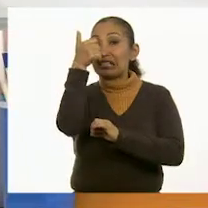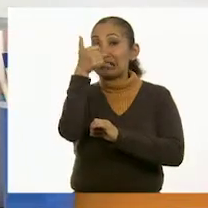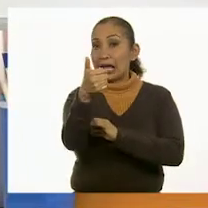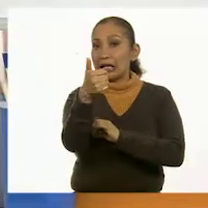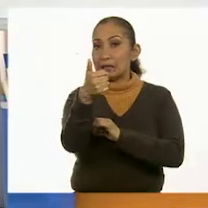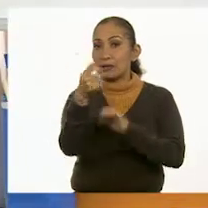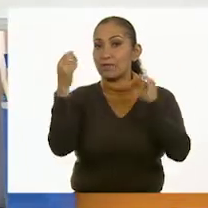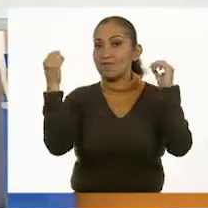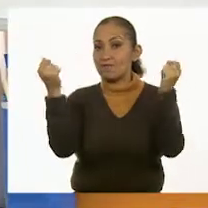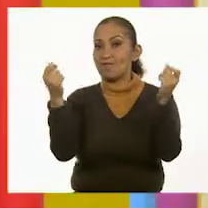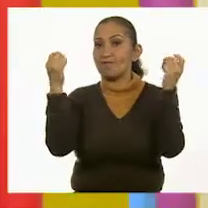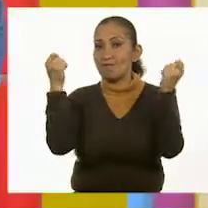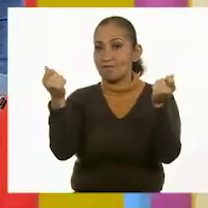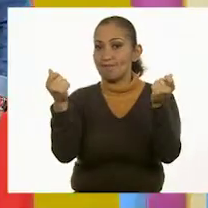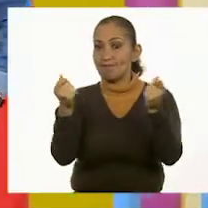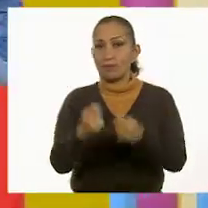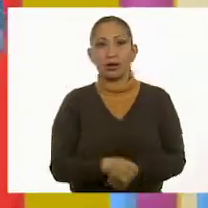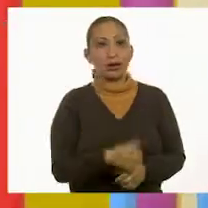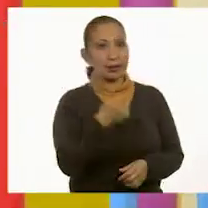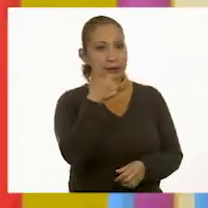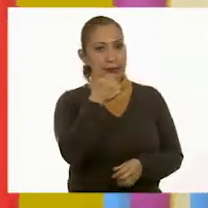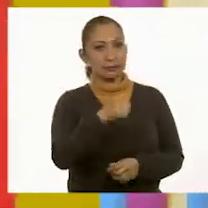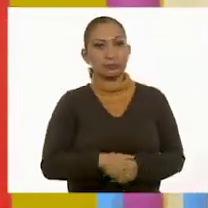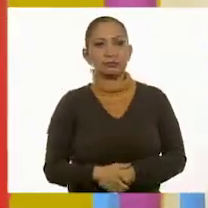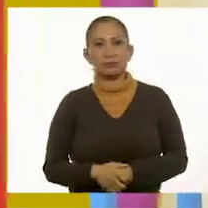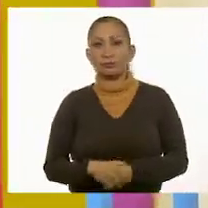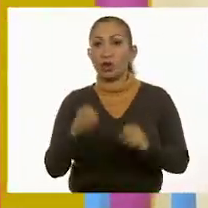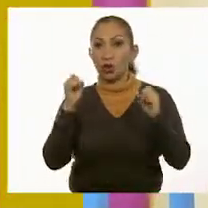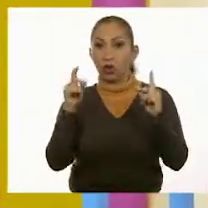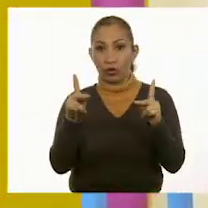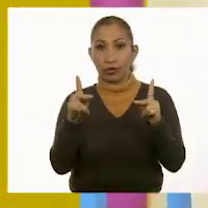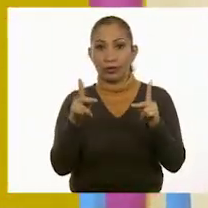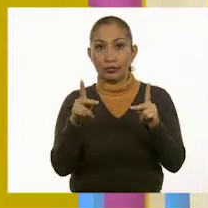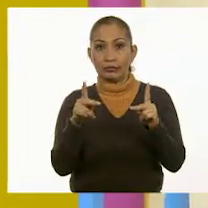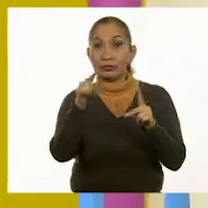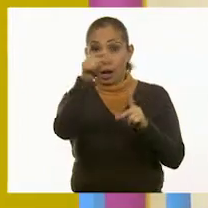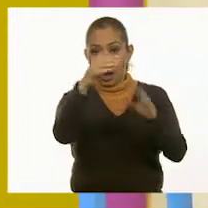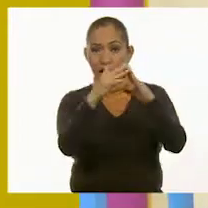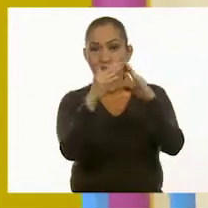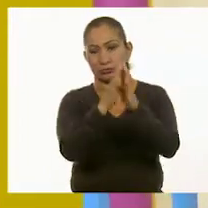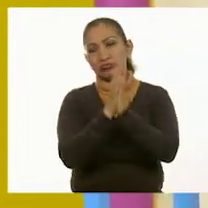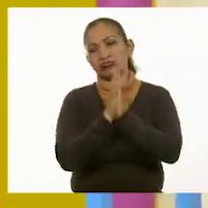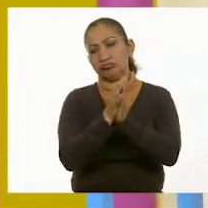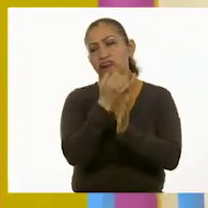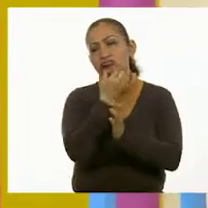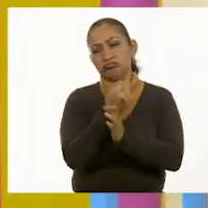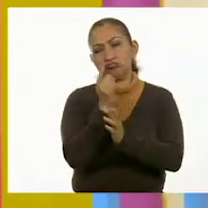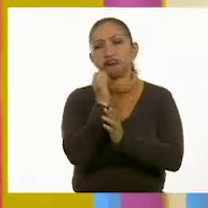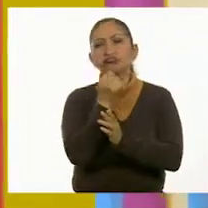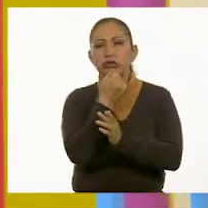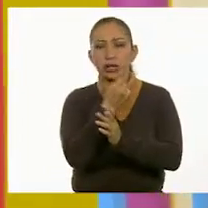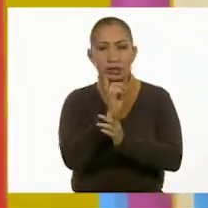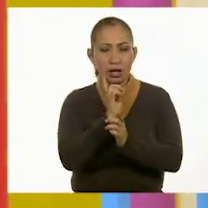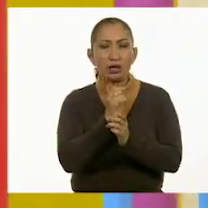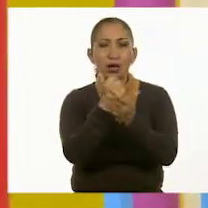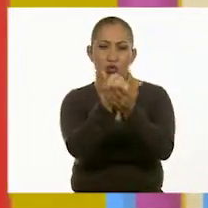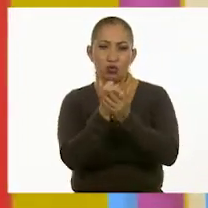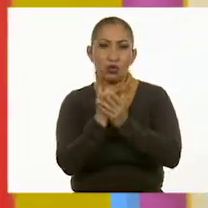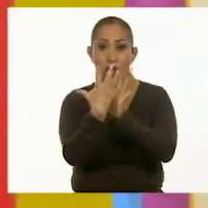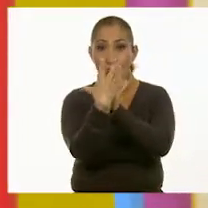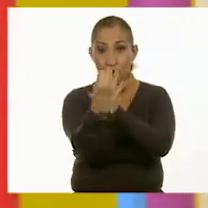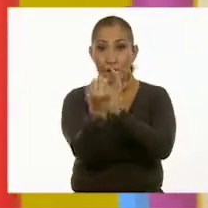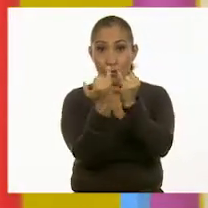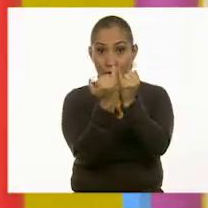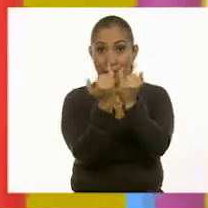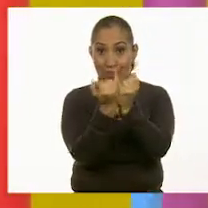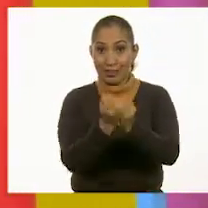chasquidos. Seis chasquidos. Muy bien. Pero allá en casa, niñas y niños, ustedes también lo van a hacer conmigo, ¿verdad?